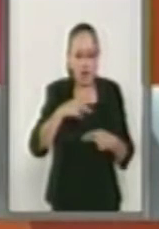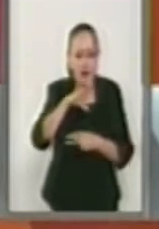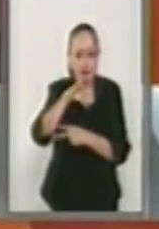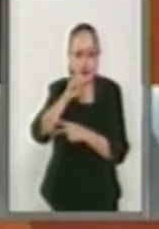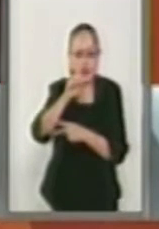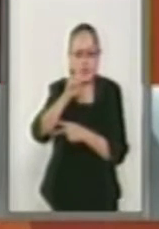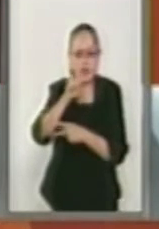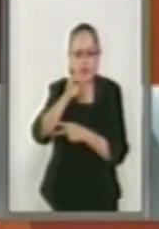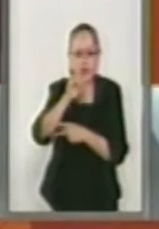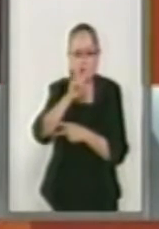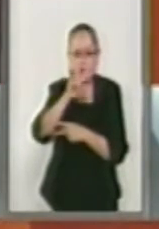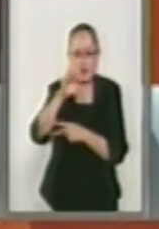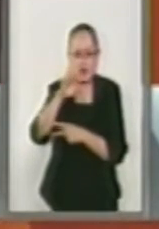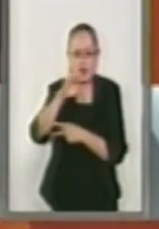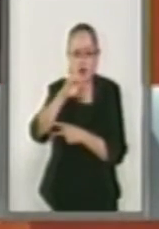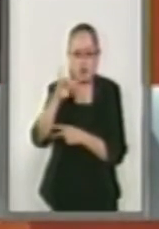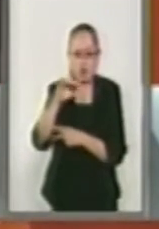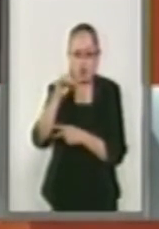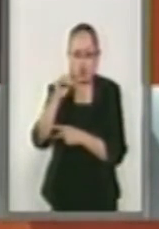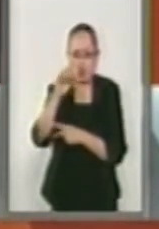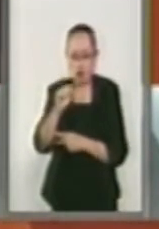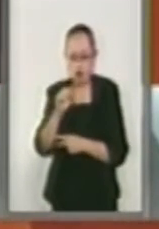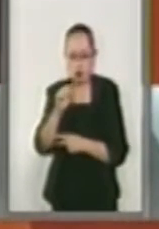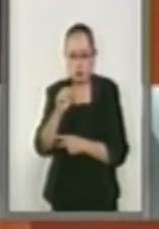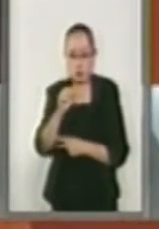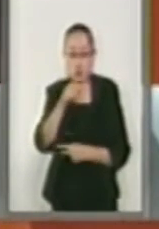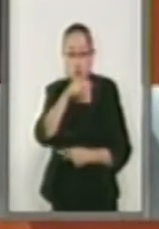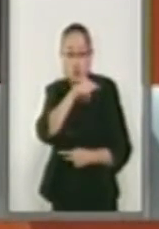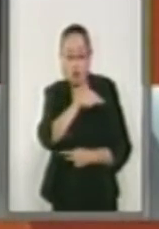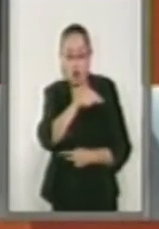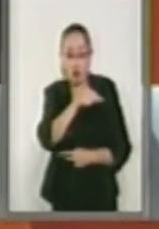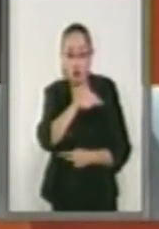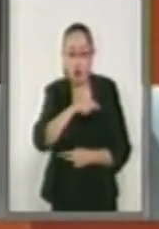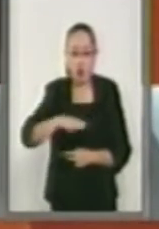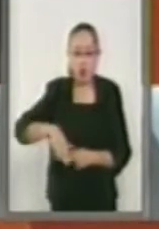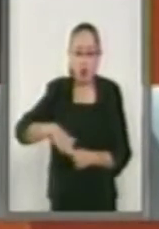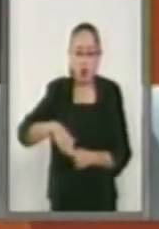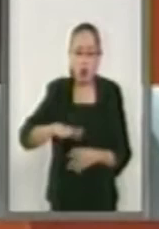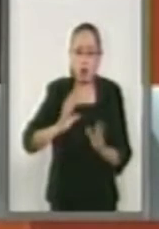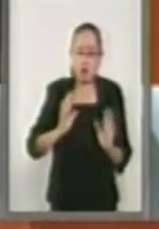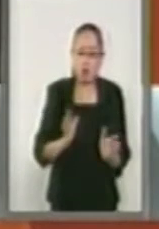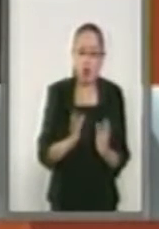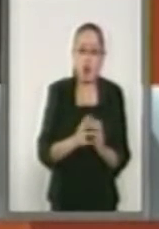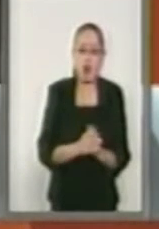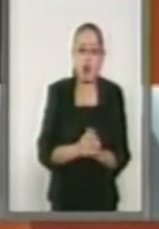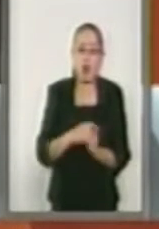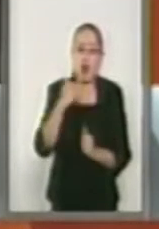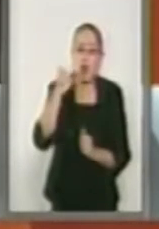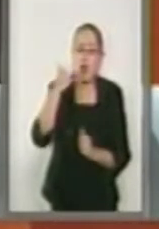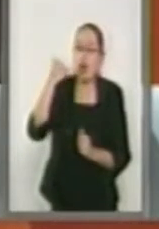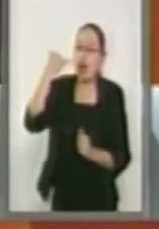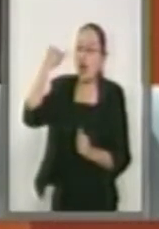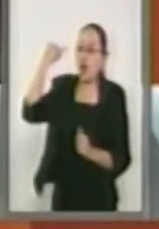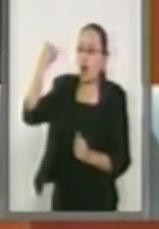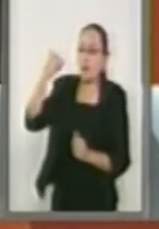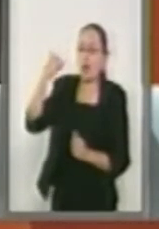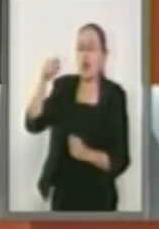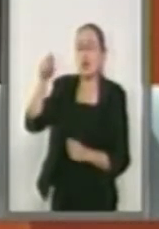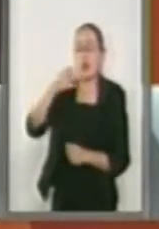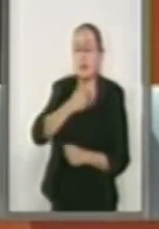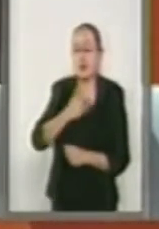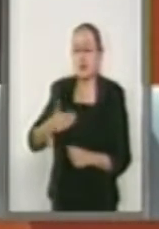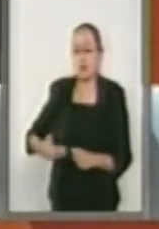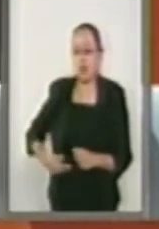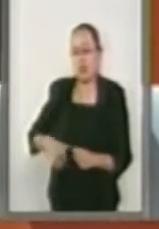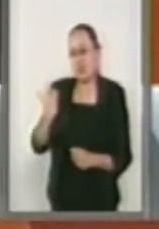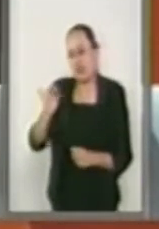El señor Castillejos acaba de hablarle ya al presidente y le dijo, si es que